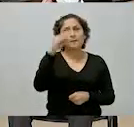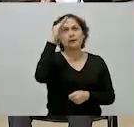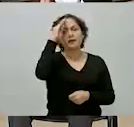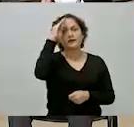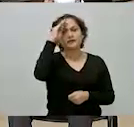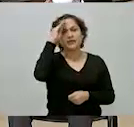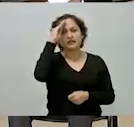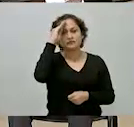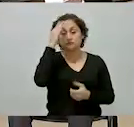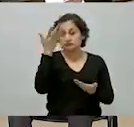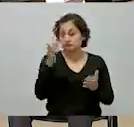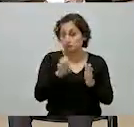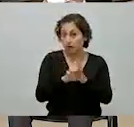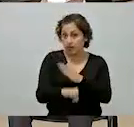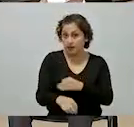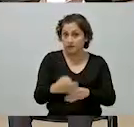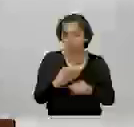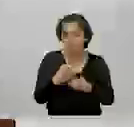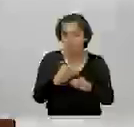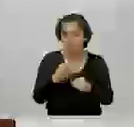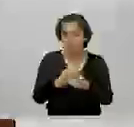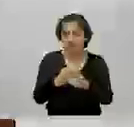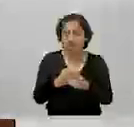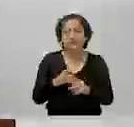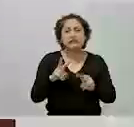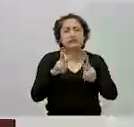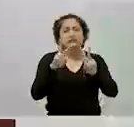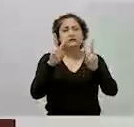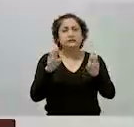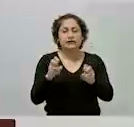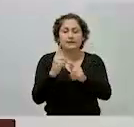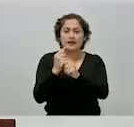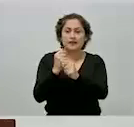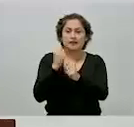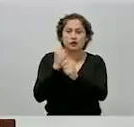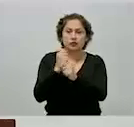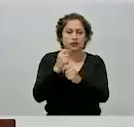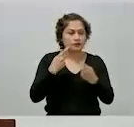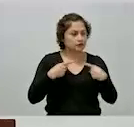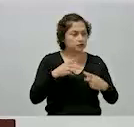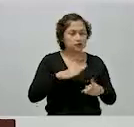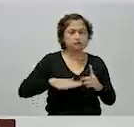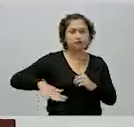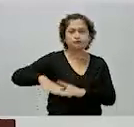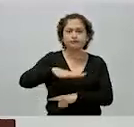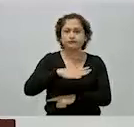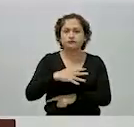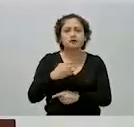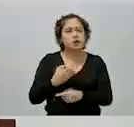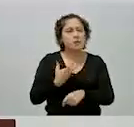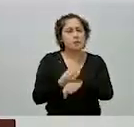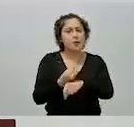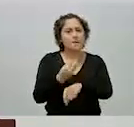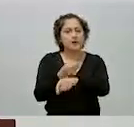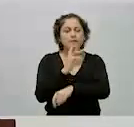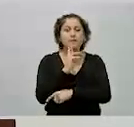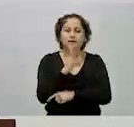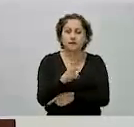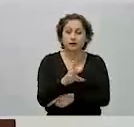este caso, el transporte público. Es muy buena inversión,